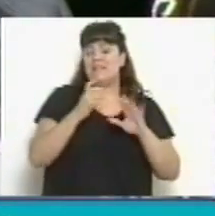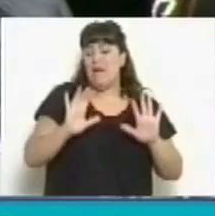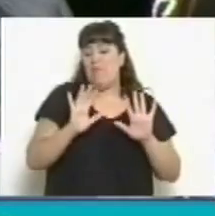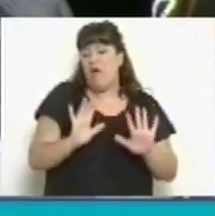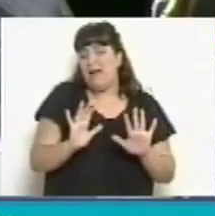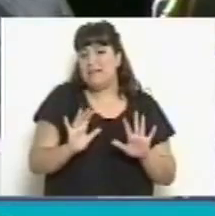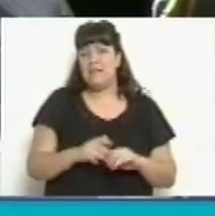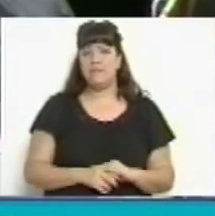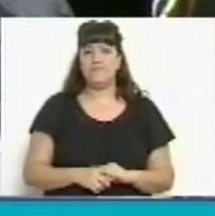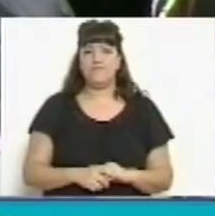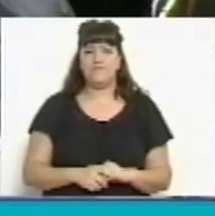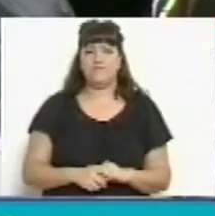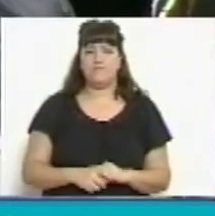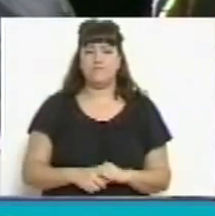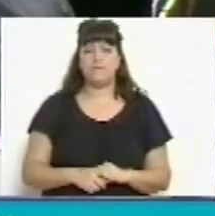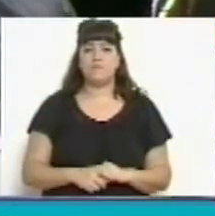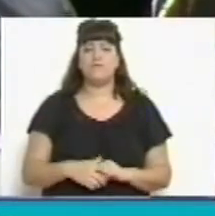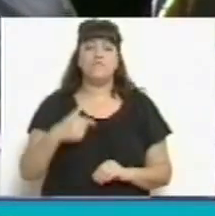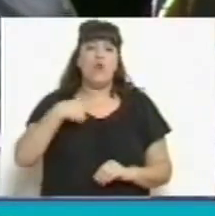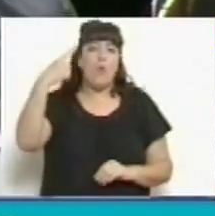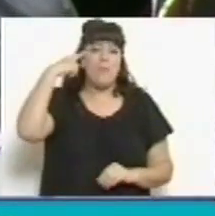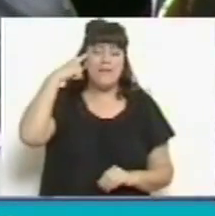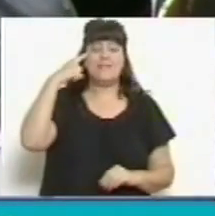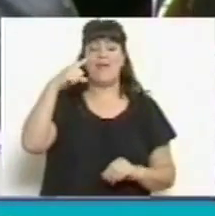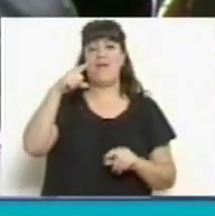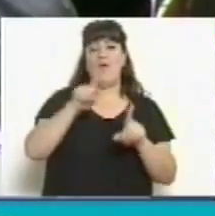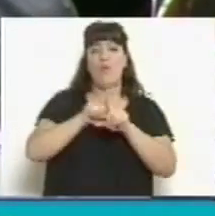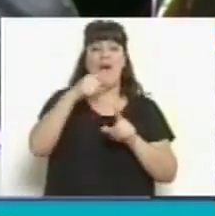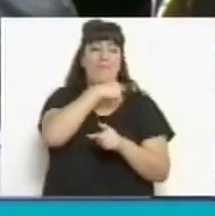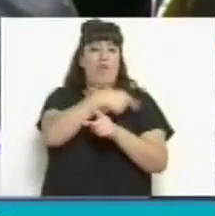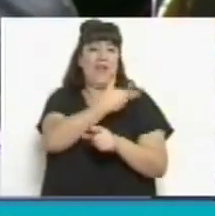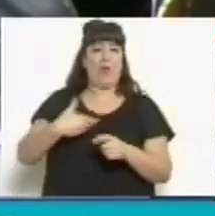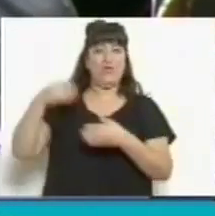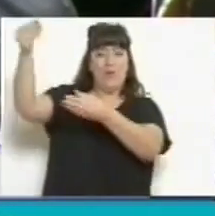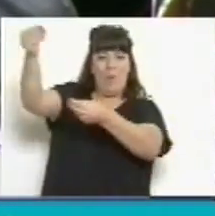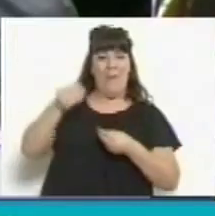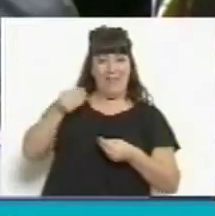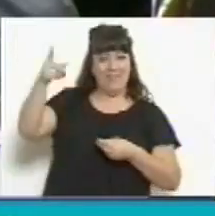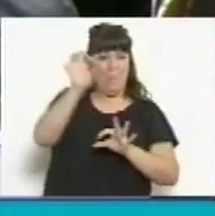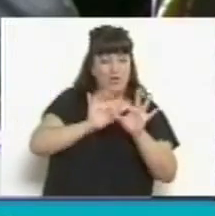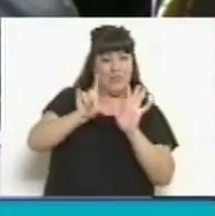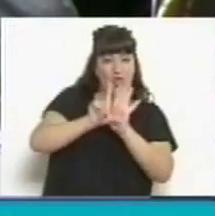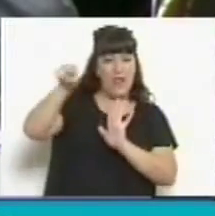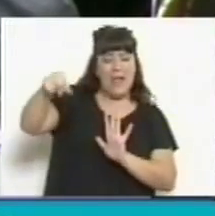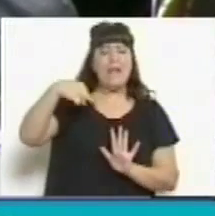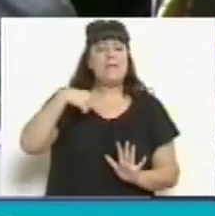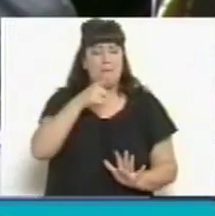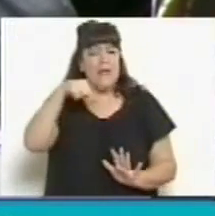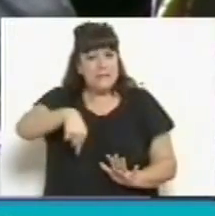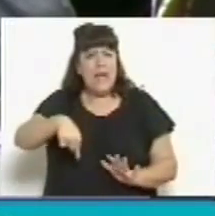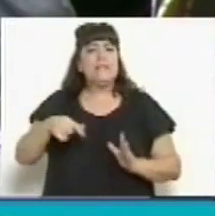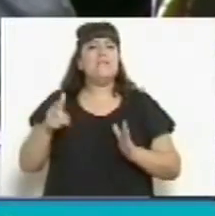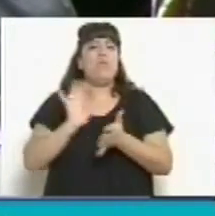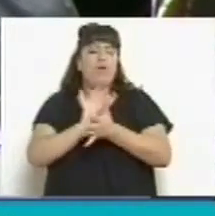pensé cuando vino la iniciativa del Ejecutivo, y que me parece que es el camino correcto,